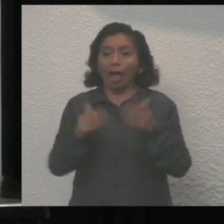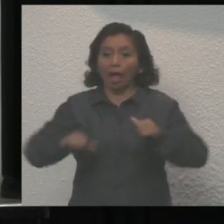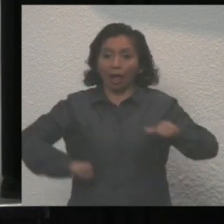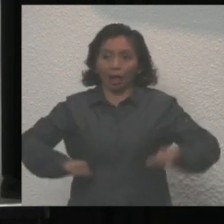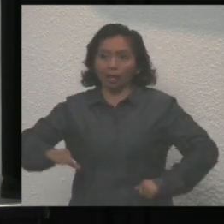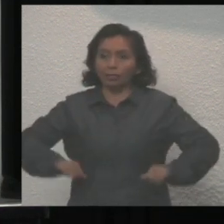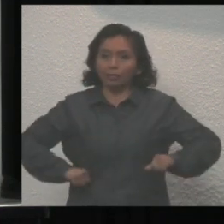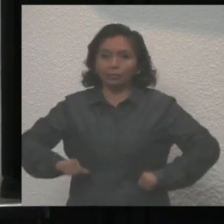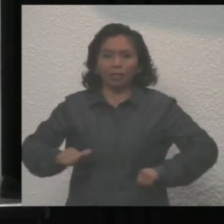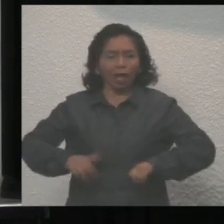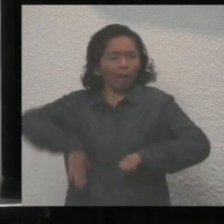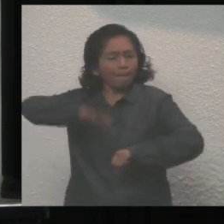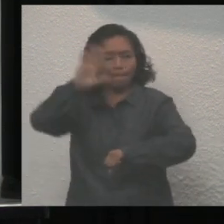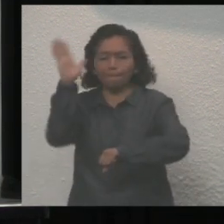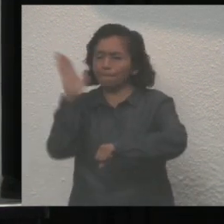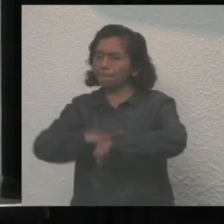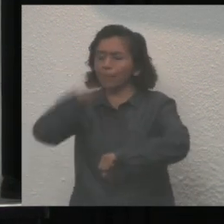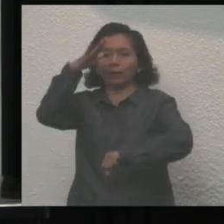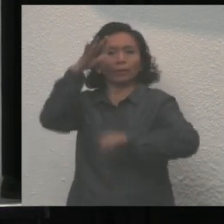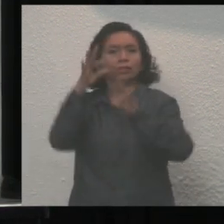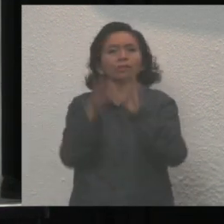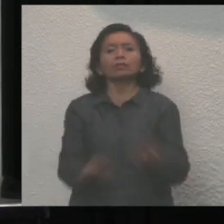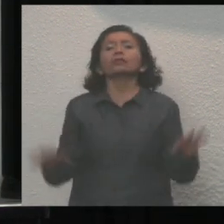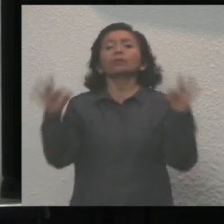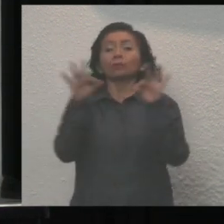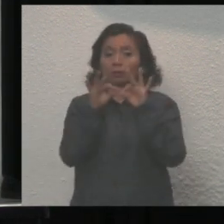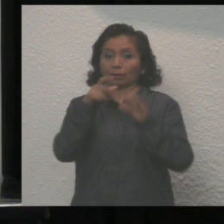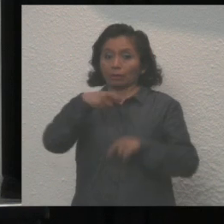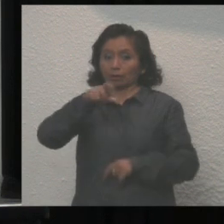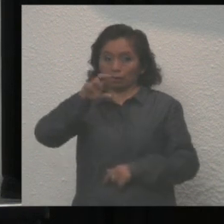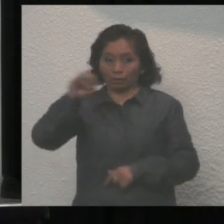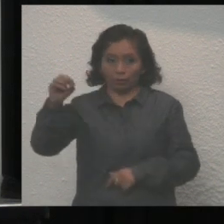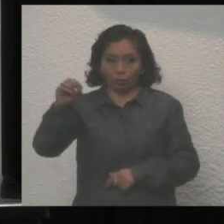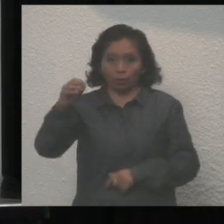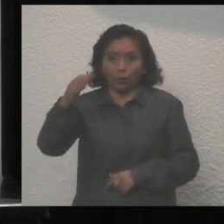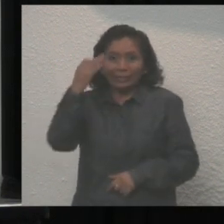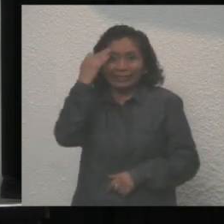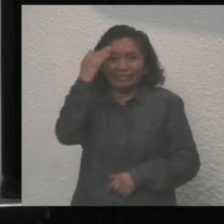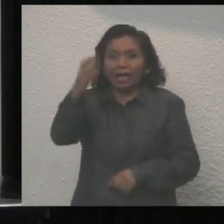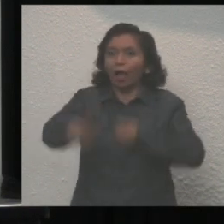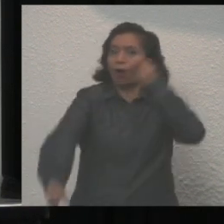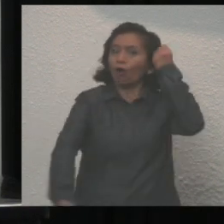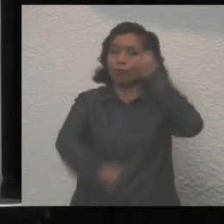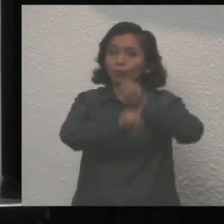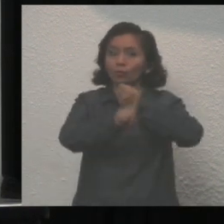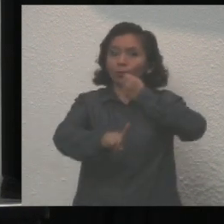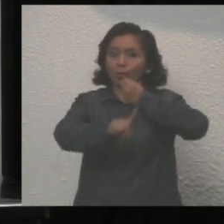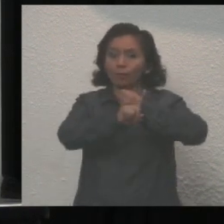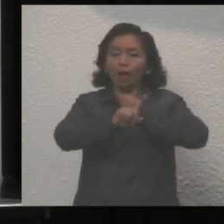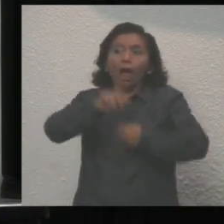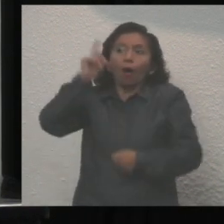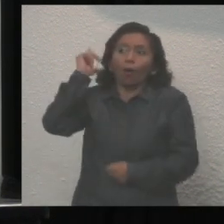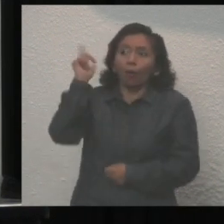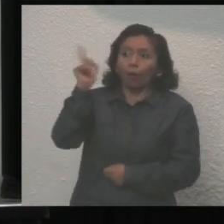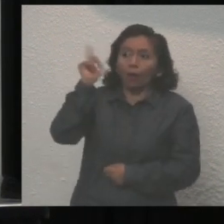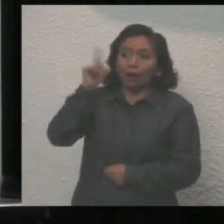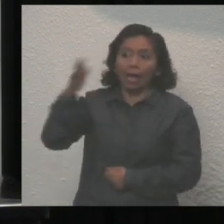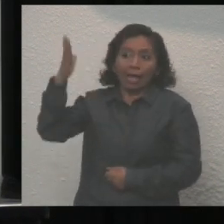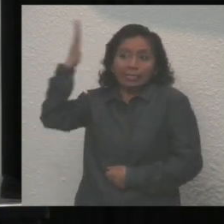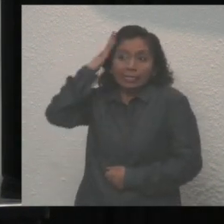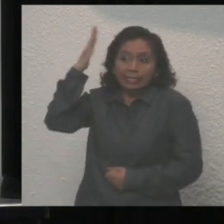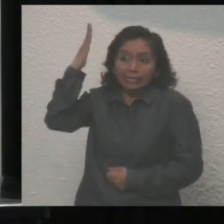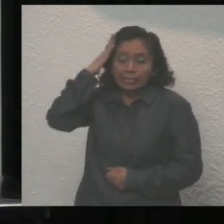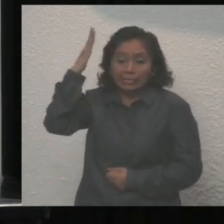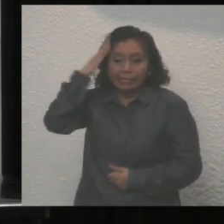económica preponderante de Quintana Roo. En tiempos de crisis, esperamos que nuestros líderes tomen